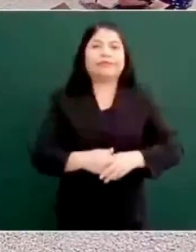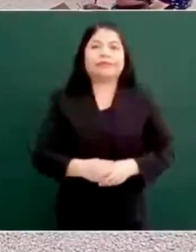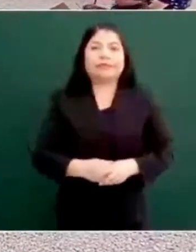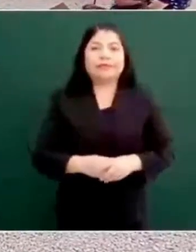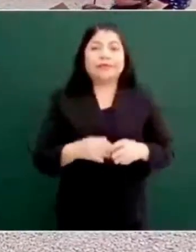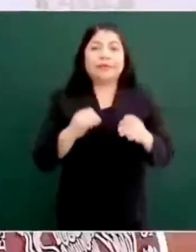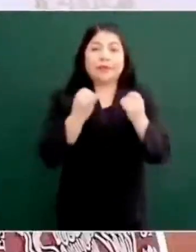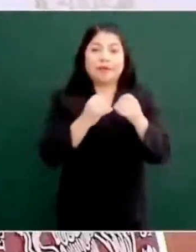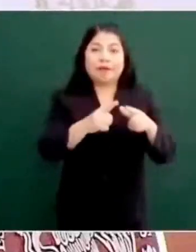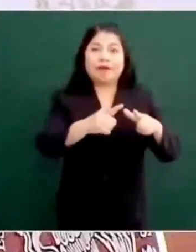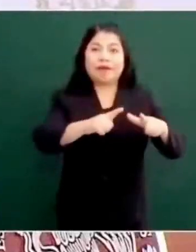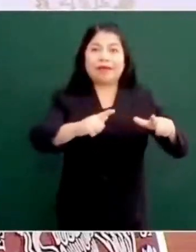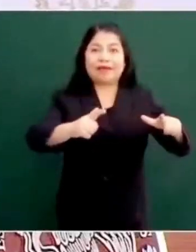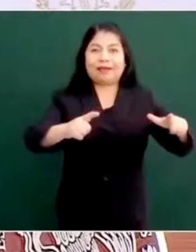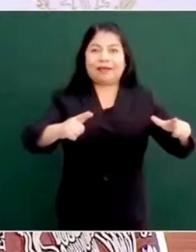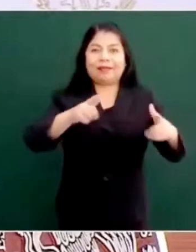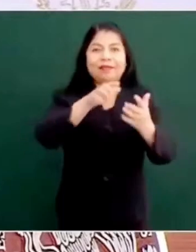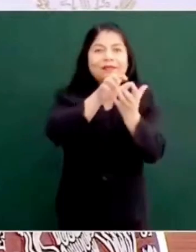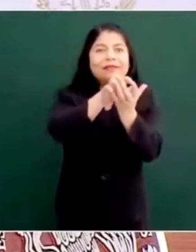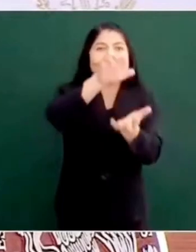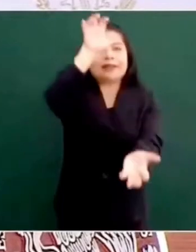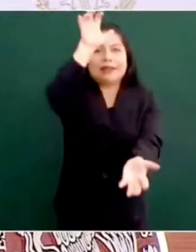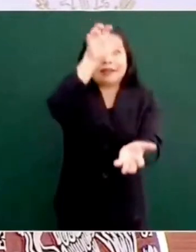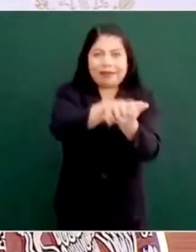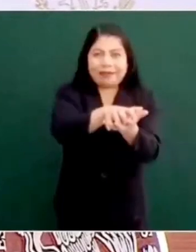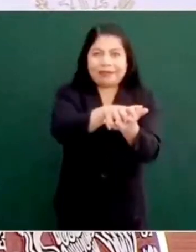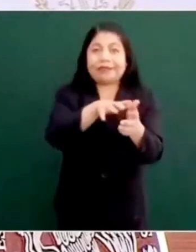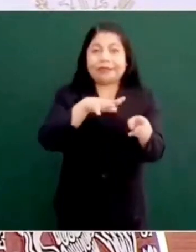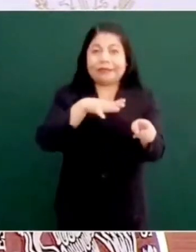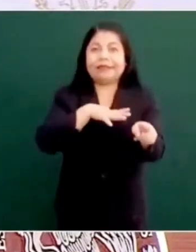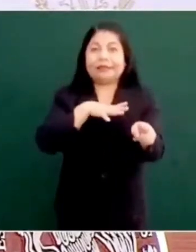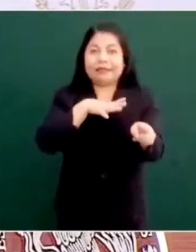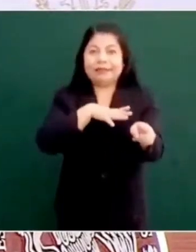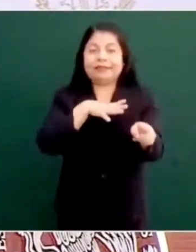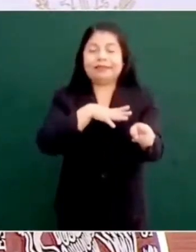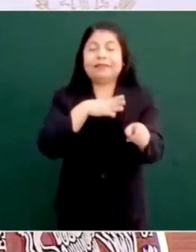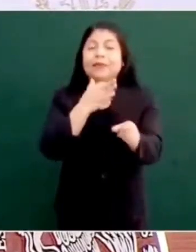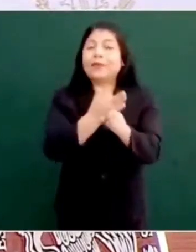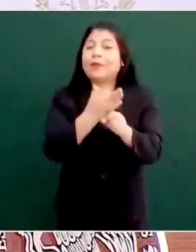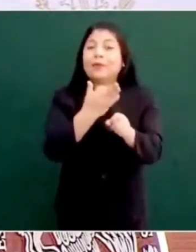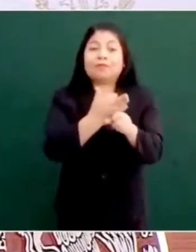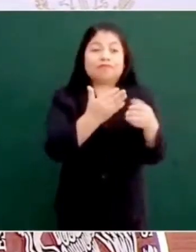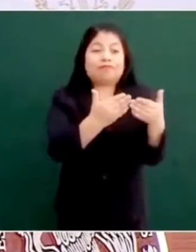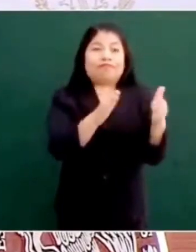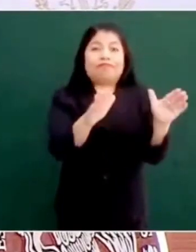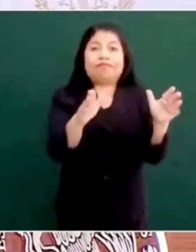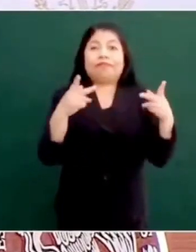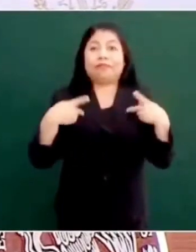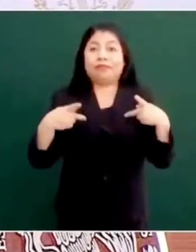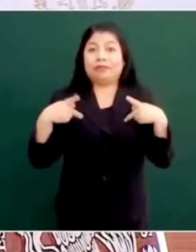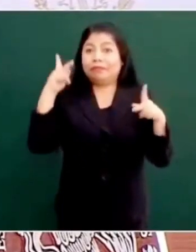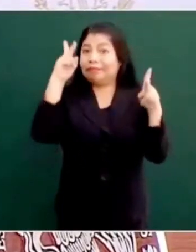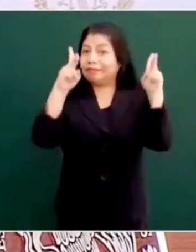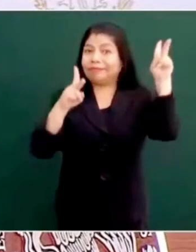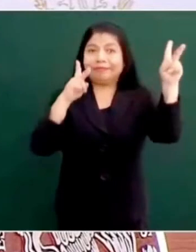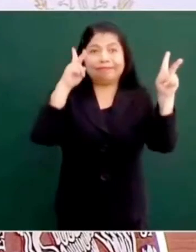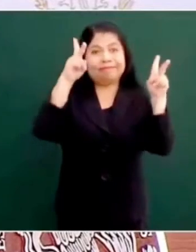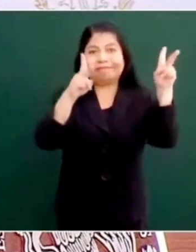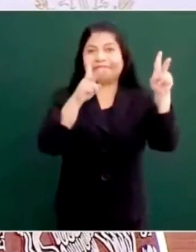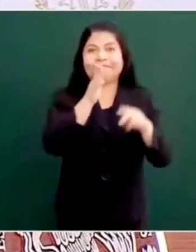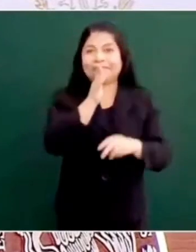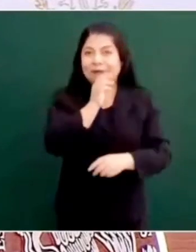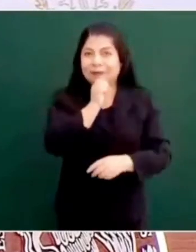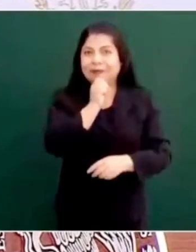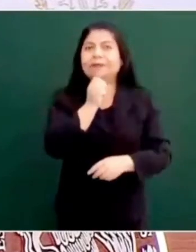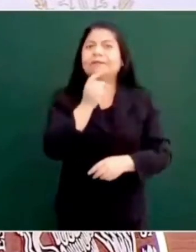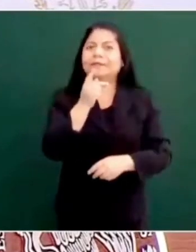cocodrilos. Y hasta hoy no está abierta al público, pero la estamos trabajando como parte del programa de